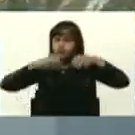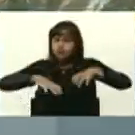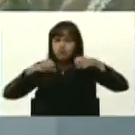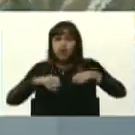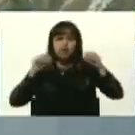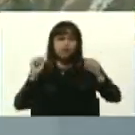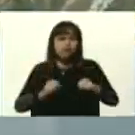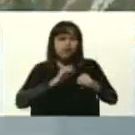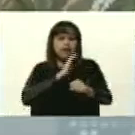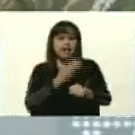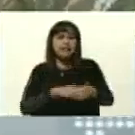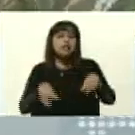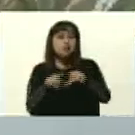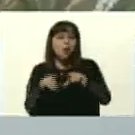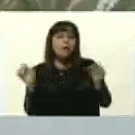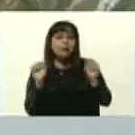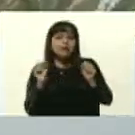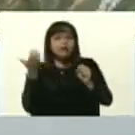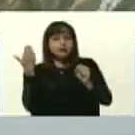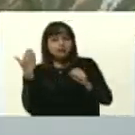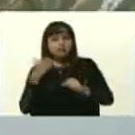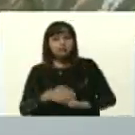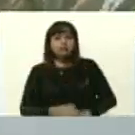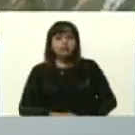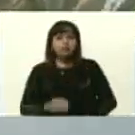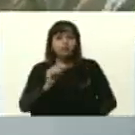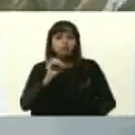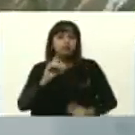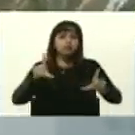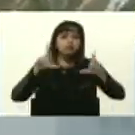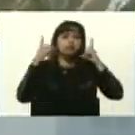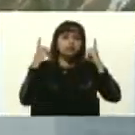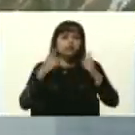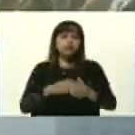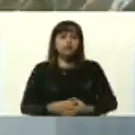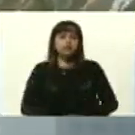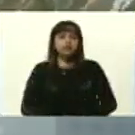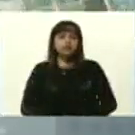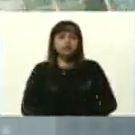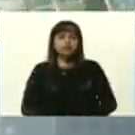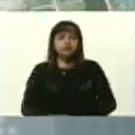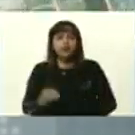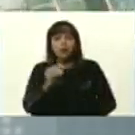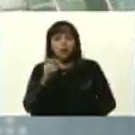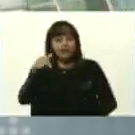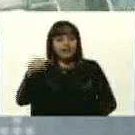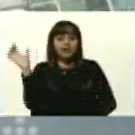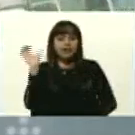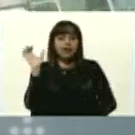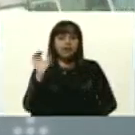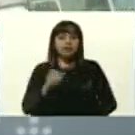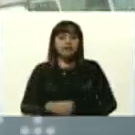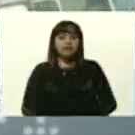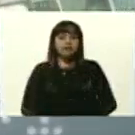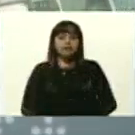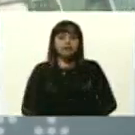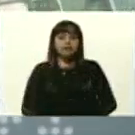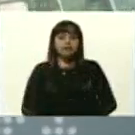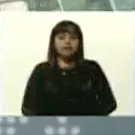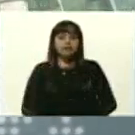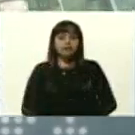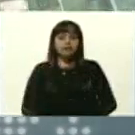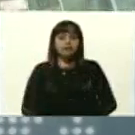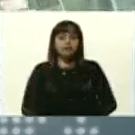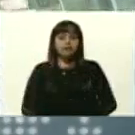como pasó en Mérida, como pasó en La Guaira, como ha pasado aquí en Caracas, en